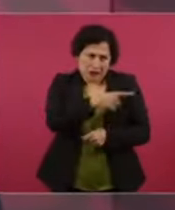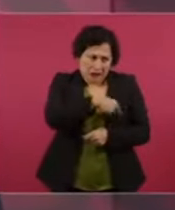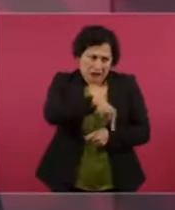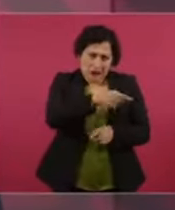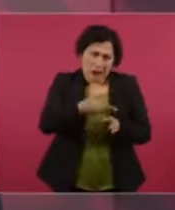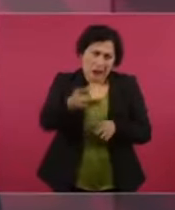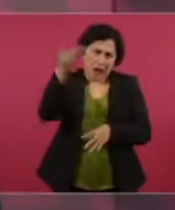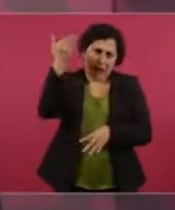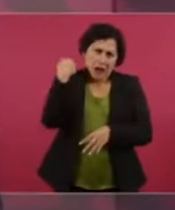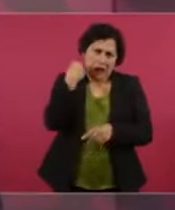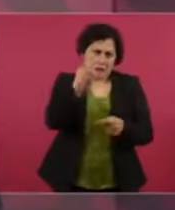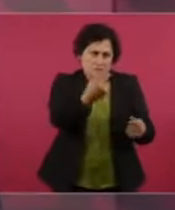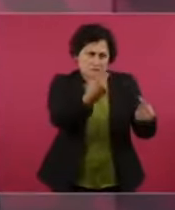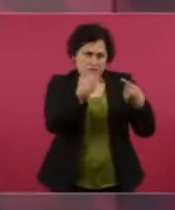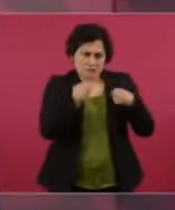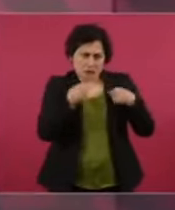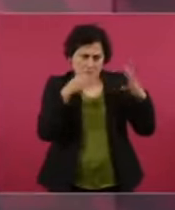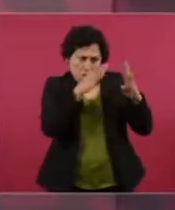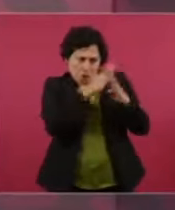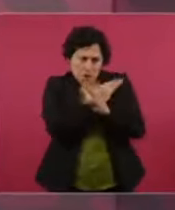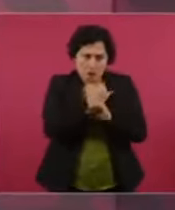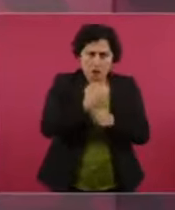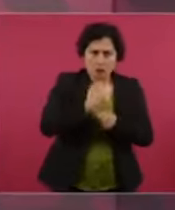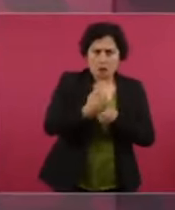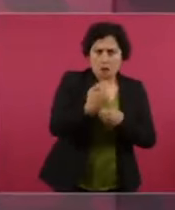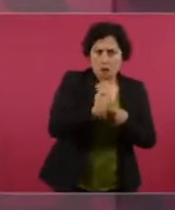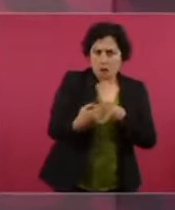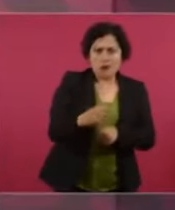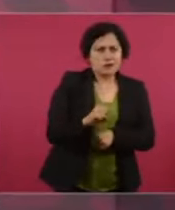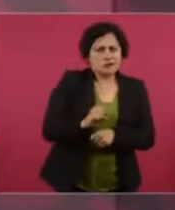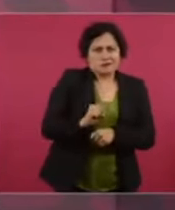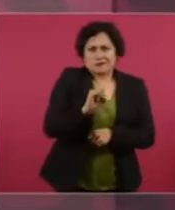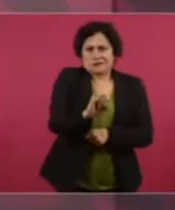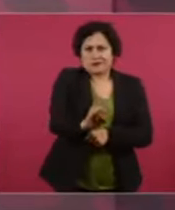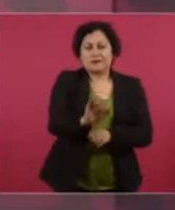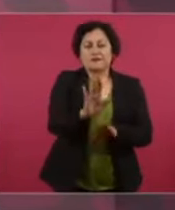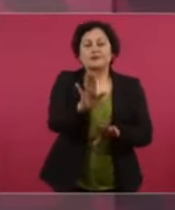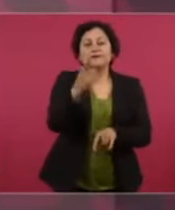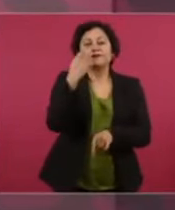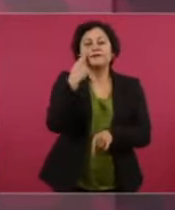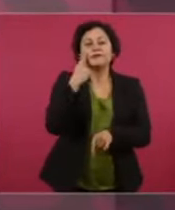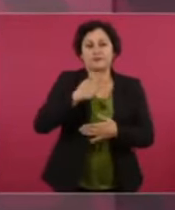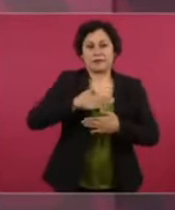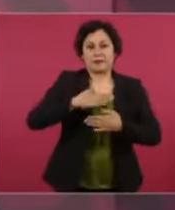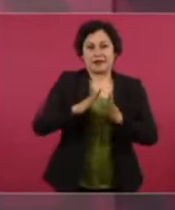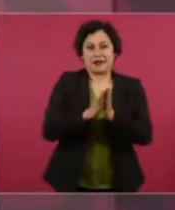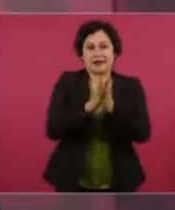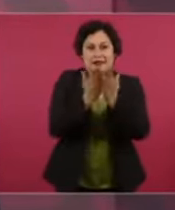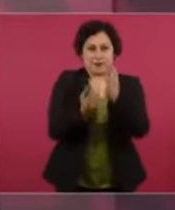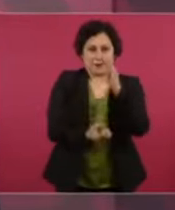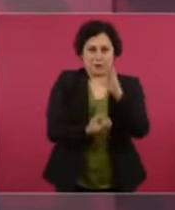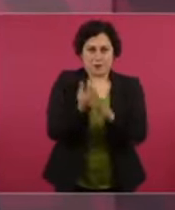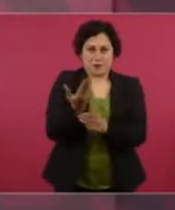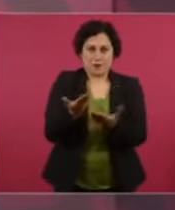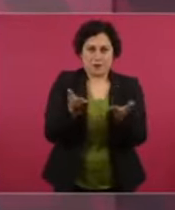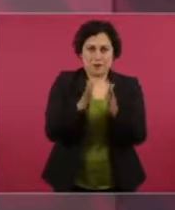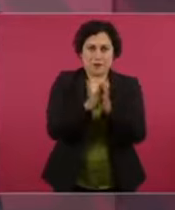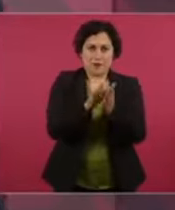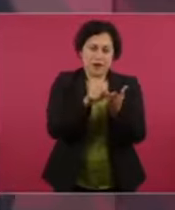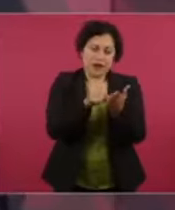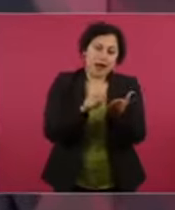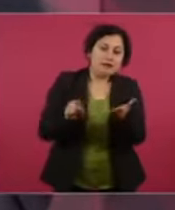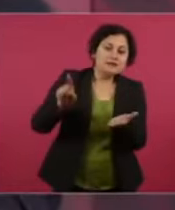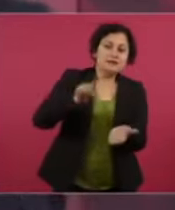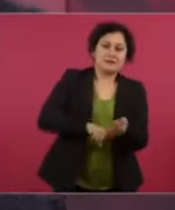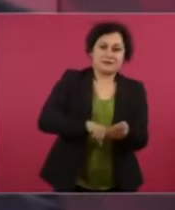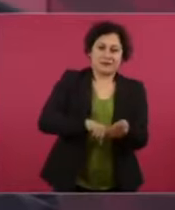en mi libro nuevo que se llama